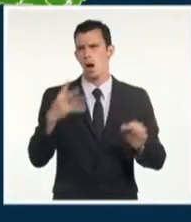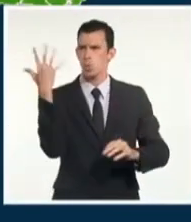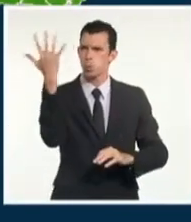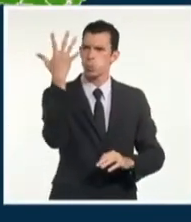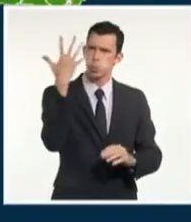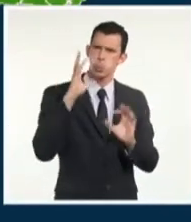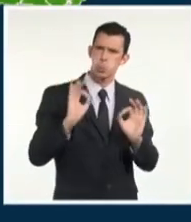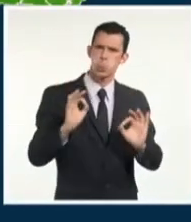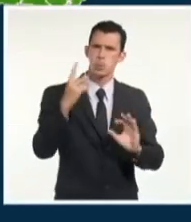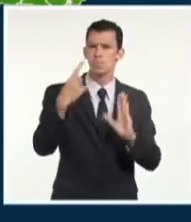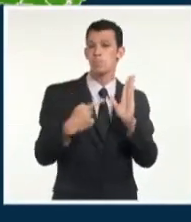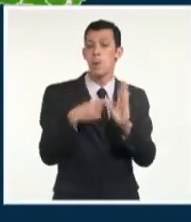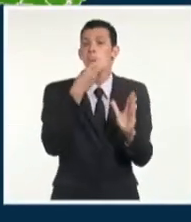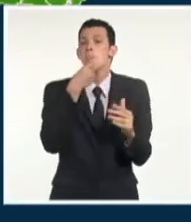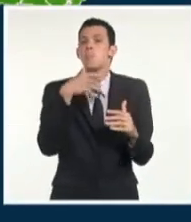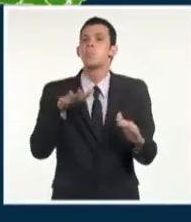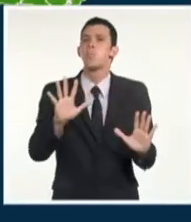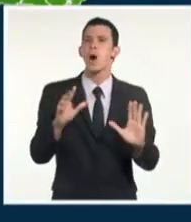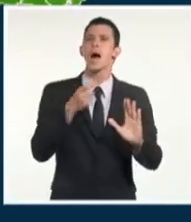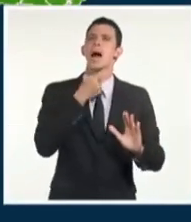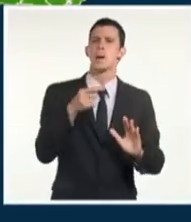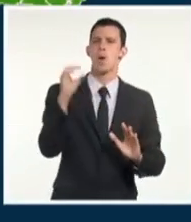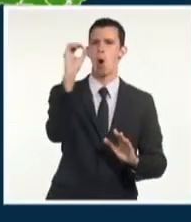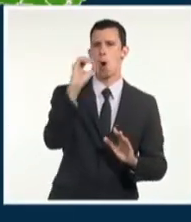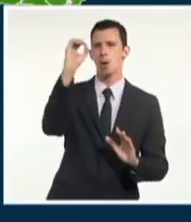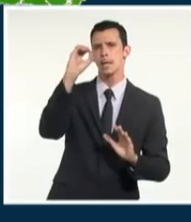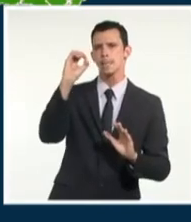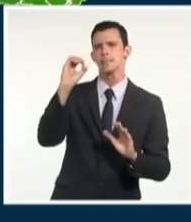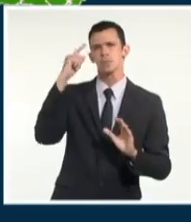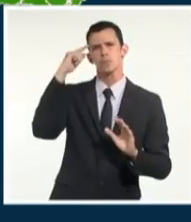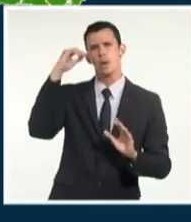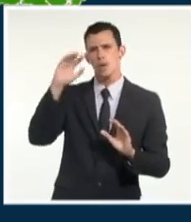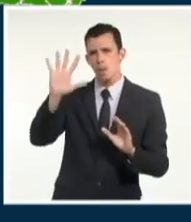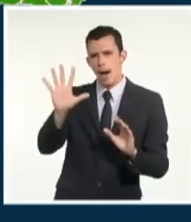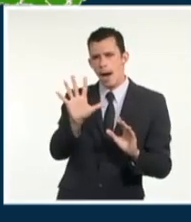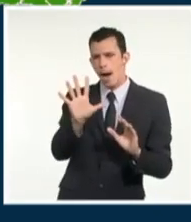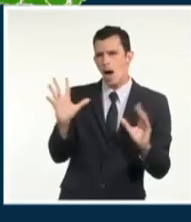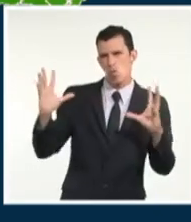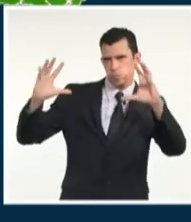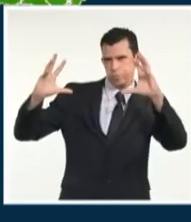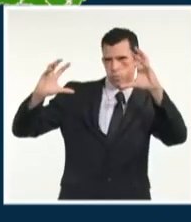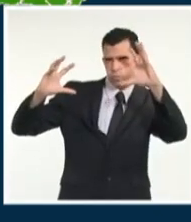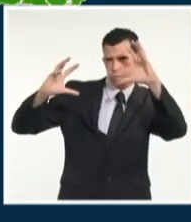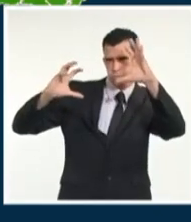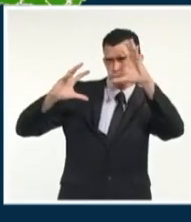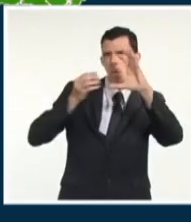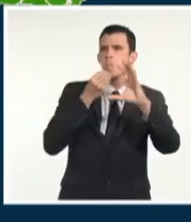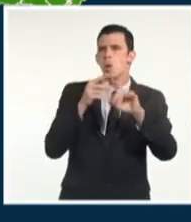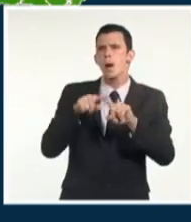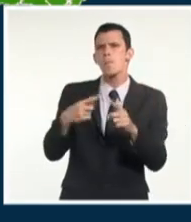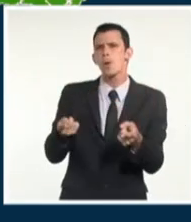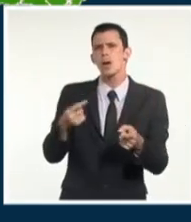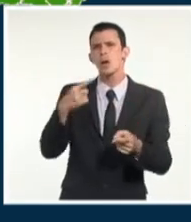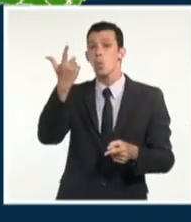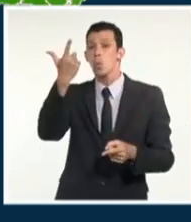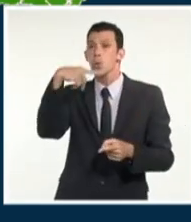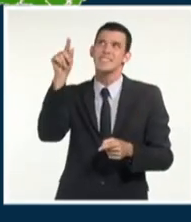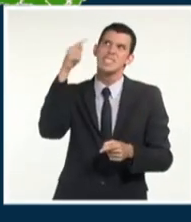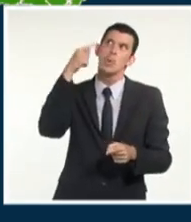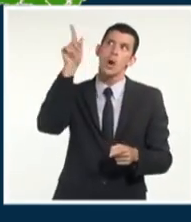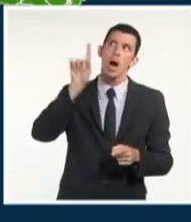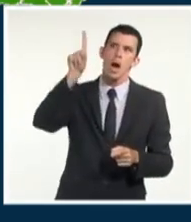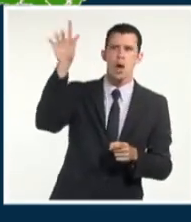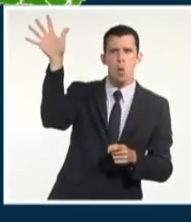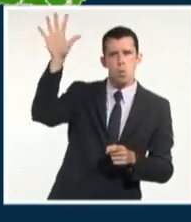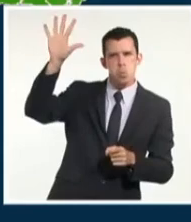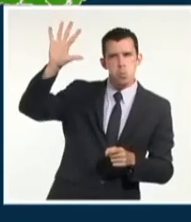aunque se incrementará la nubosidad en la mitad oriental del país debido a la presencia de una onda tropical sobre esta parte de nuestro territorio,